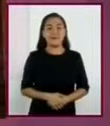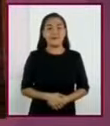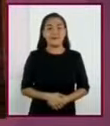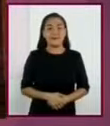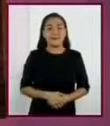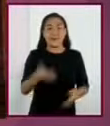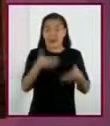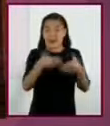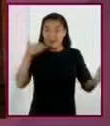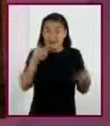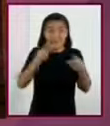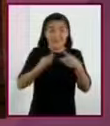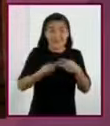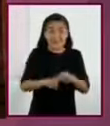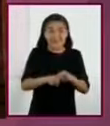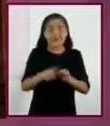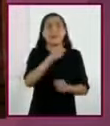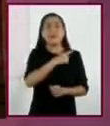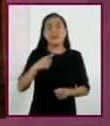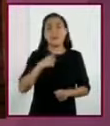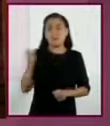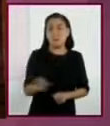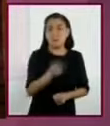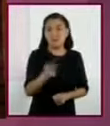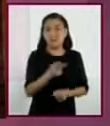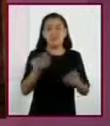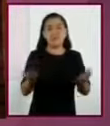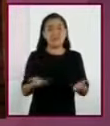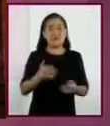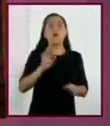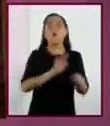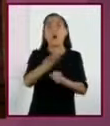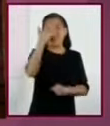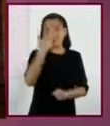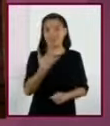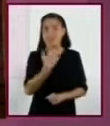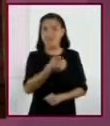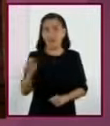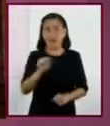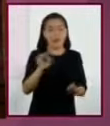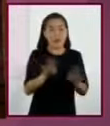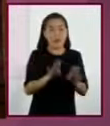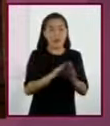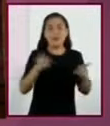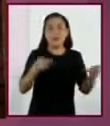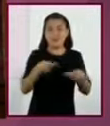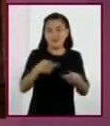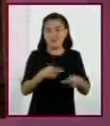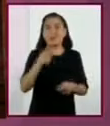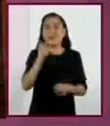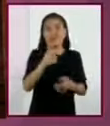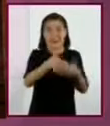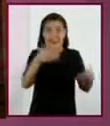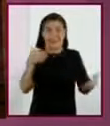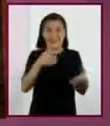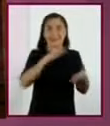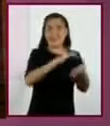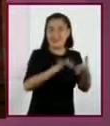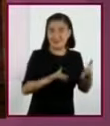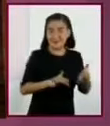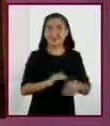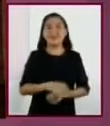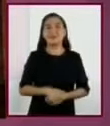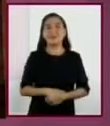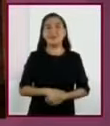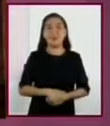Antes de empezar, debemos preguntarnos qué habilidades ponemos en práctica antes de leer un texto. Cuando vemos